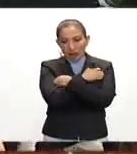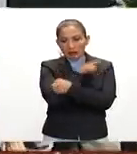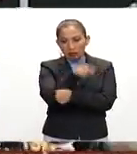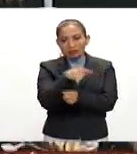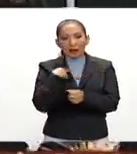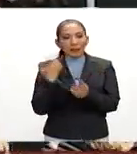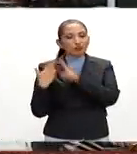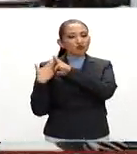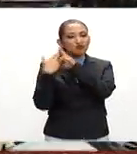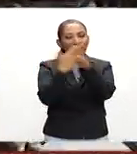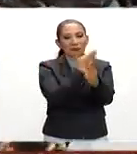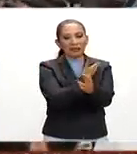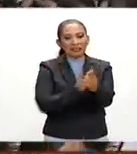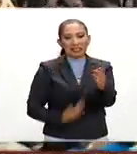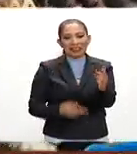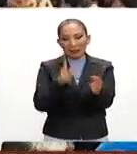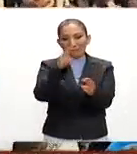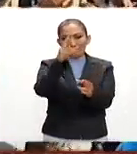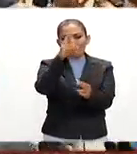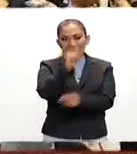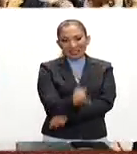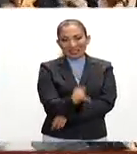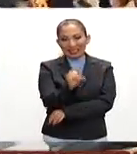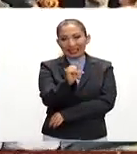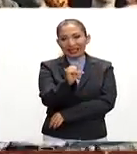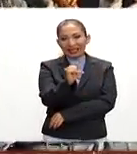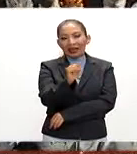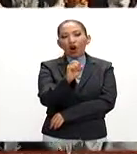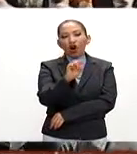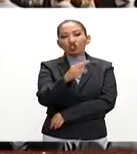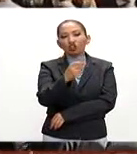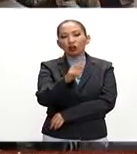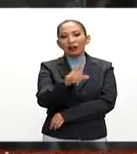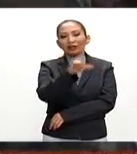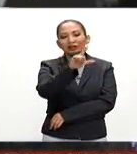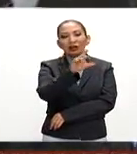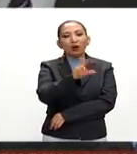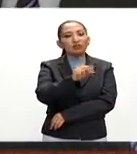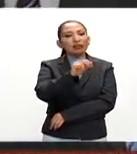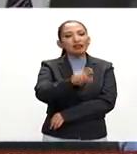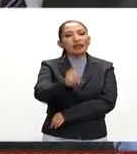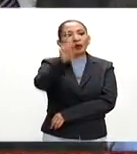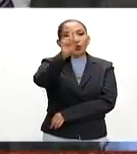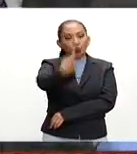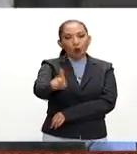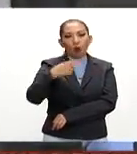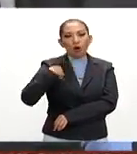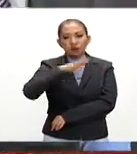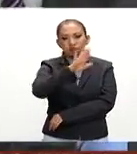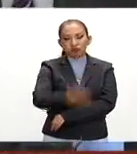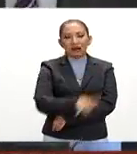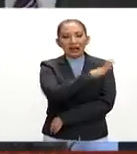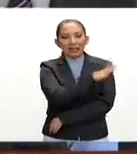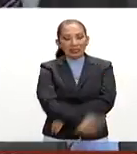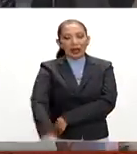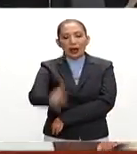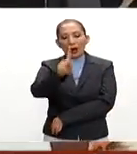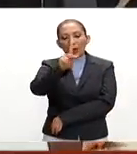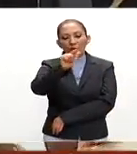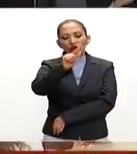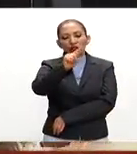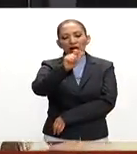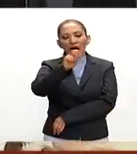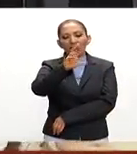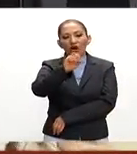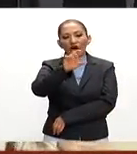conmemoró junto con el presidente nacional del PRI Enrique Ochoa el 71 aniversario luctuoso del general Plutarco Elías Calles